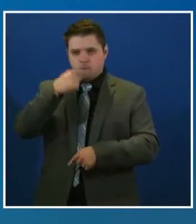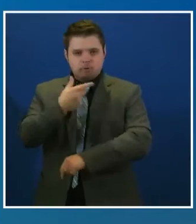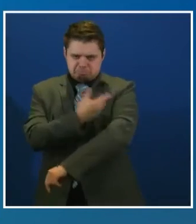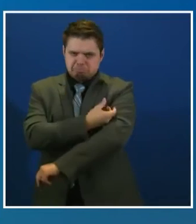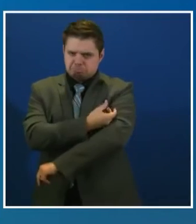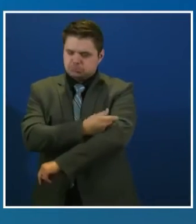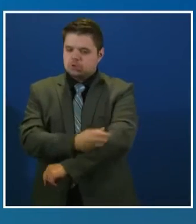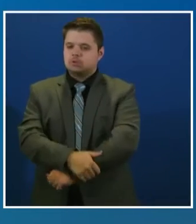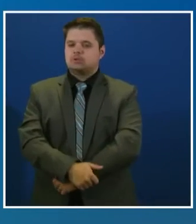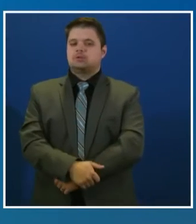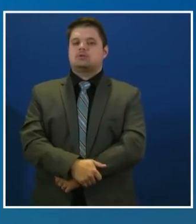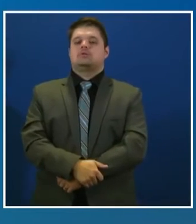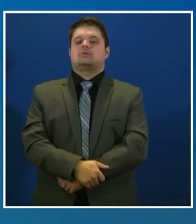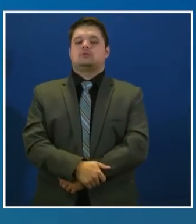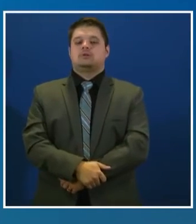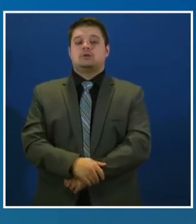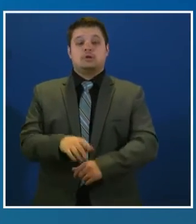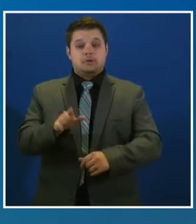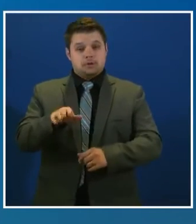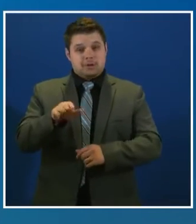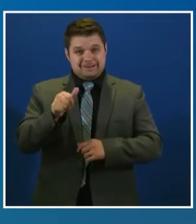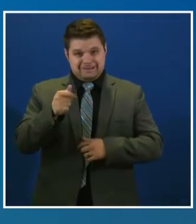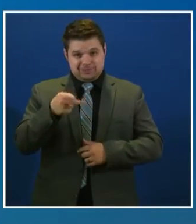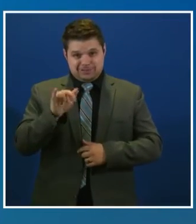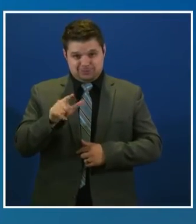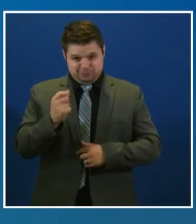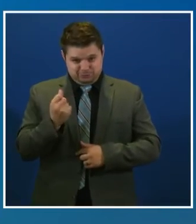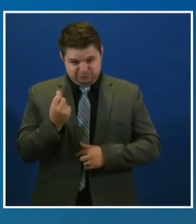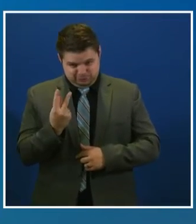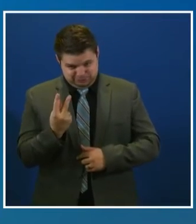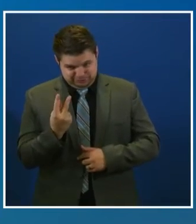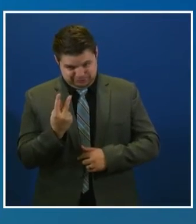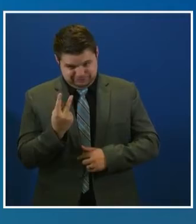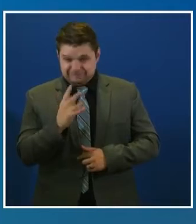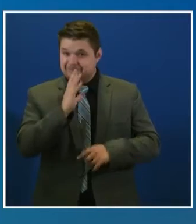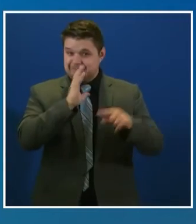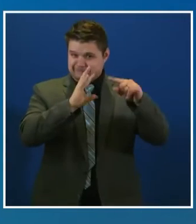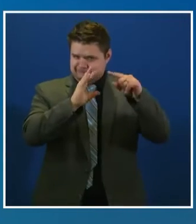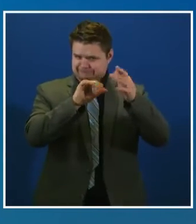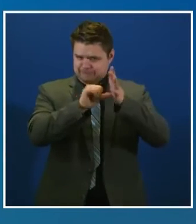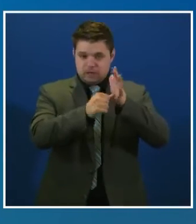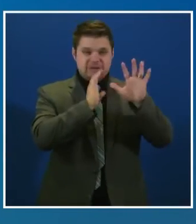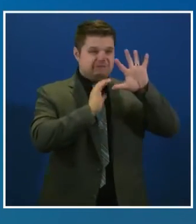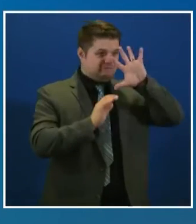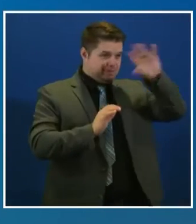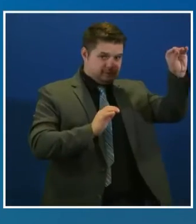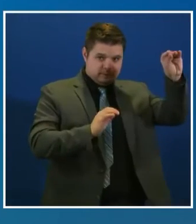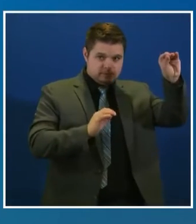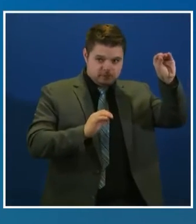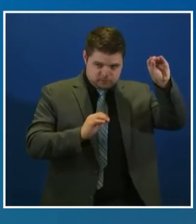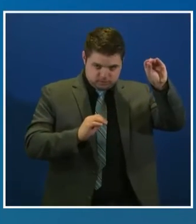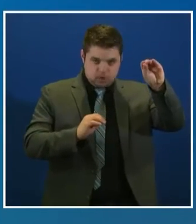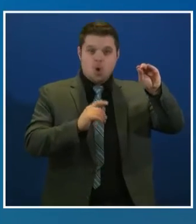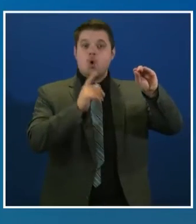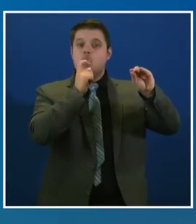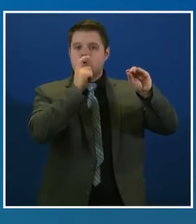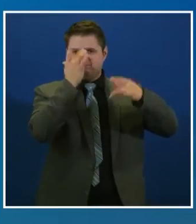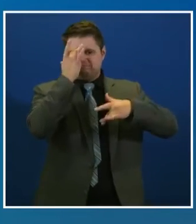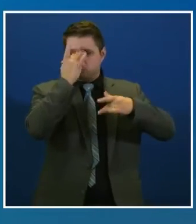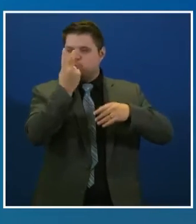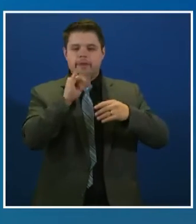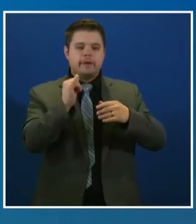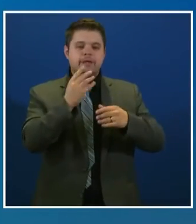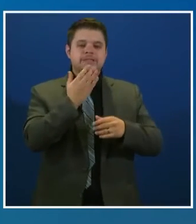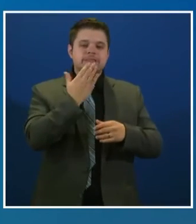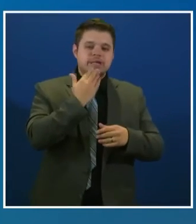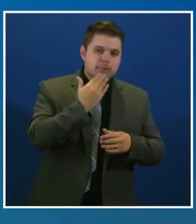Repito, el 12 de abril, las personas de 50 en adelante con dos comorbilidades